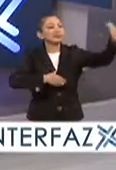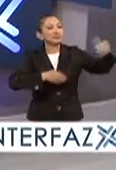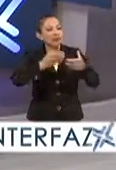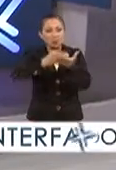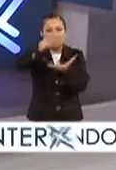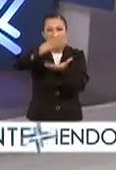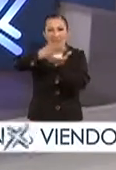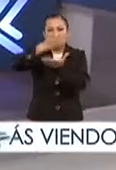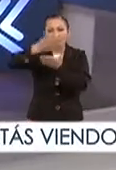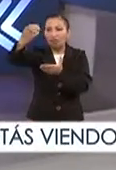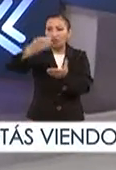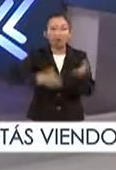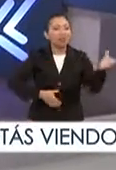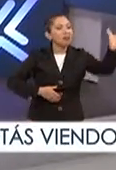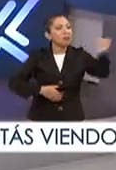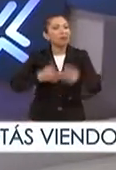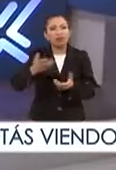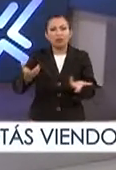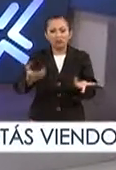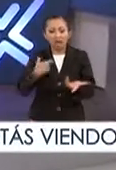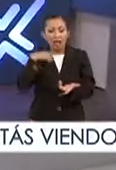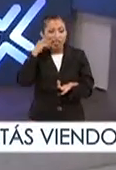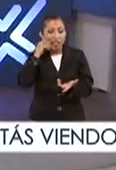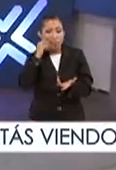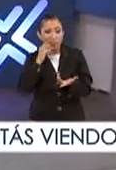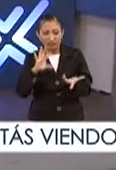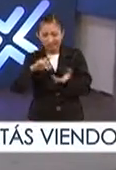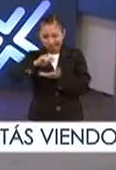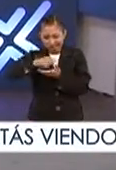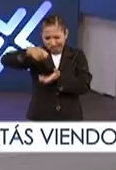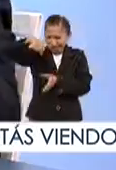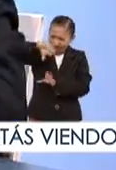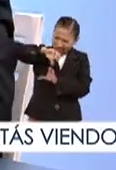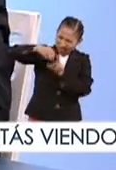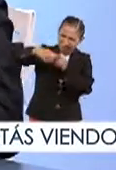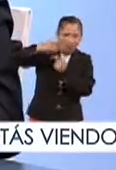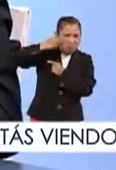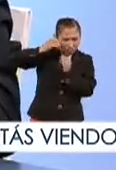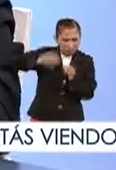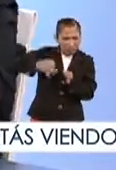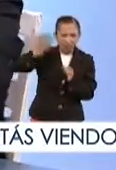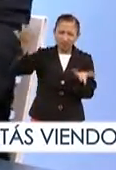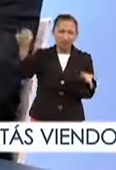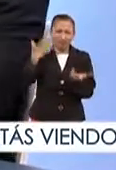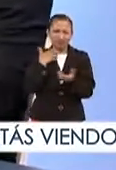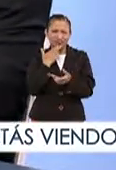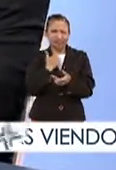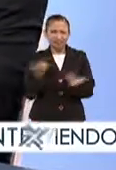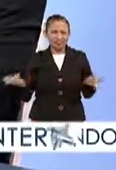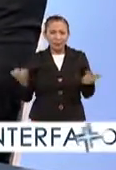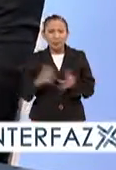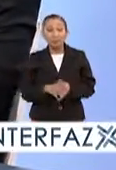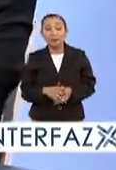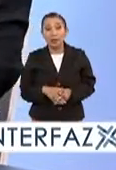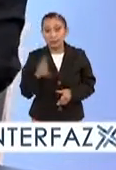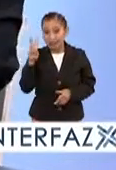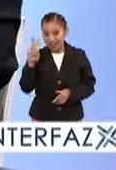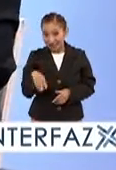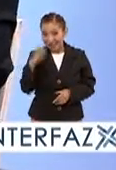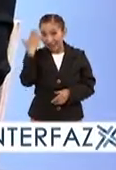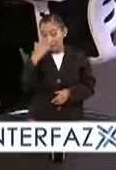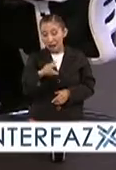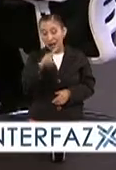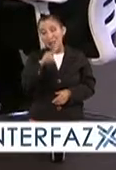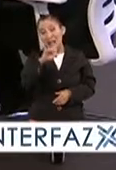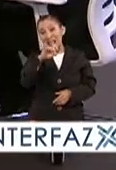enlatados y cosas, es limón ya exprimido, que no es limón y que, bueno, pues pareciera, ¿no? Y así supongo que hay muchos. Es sorprendente saber